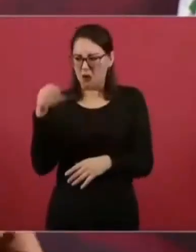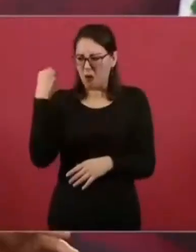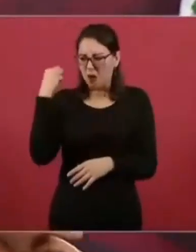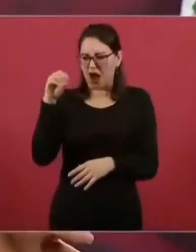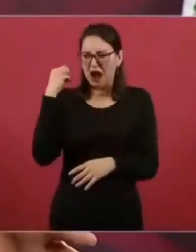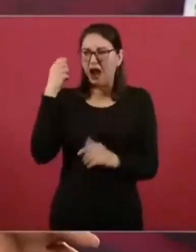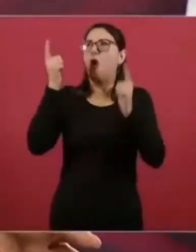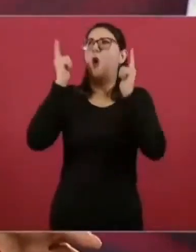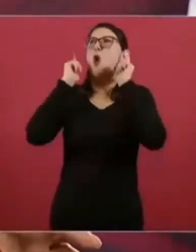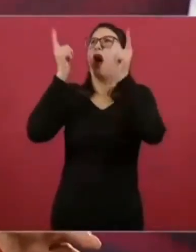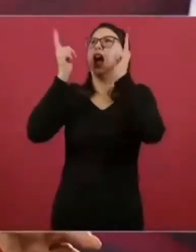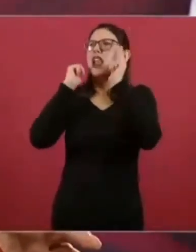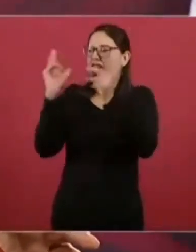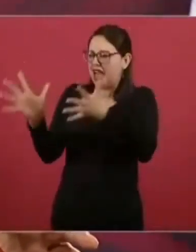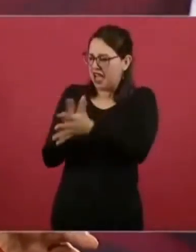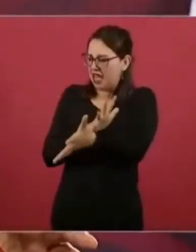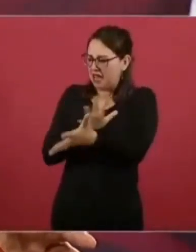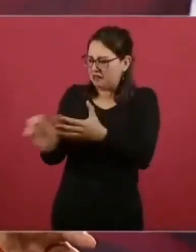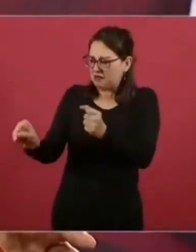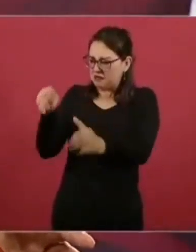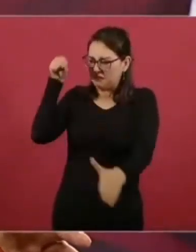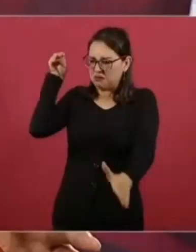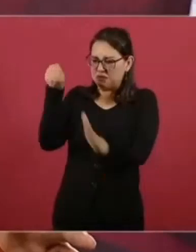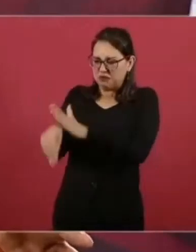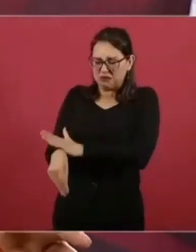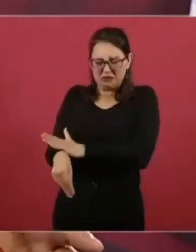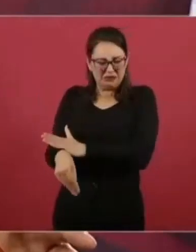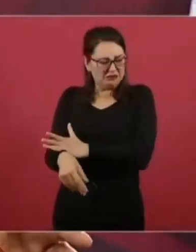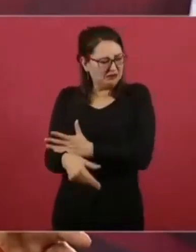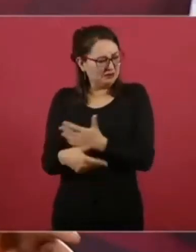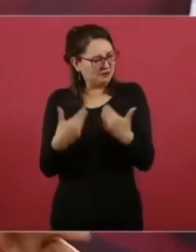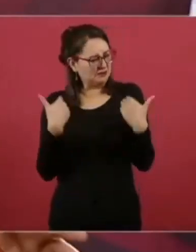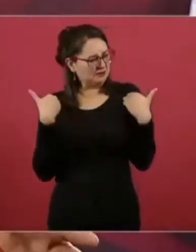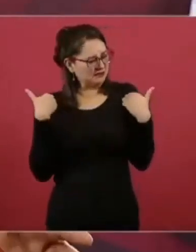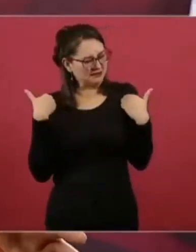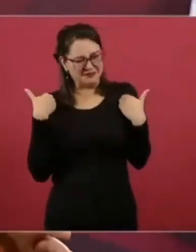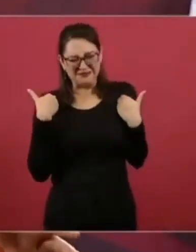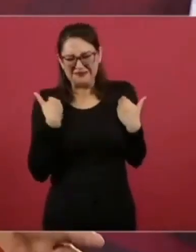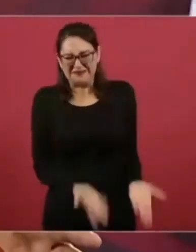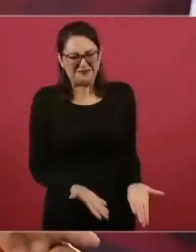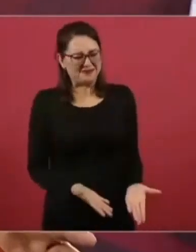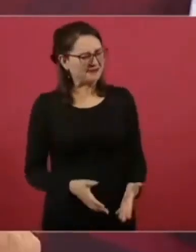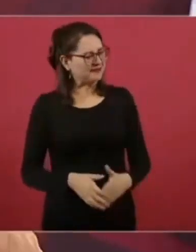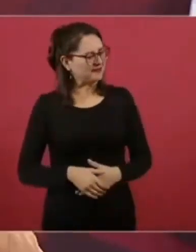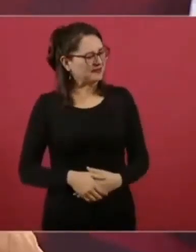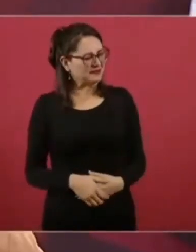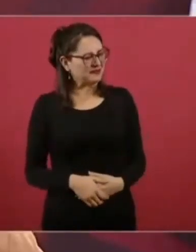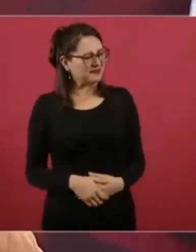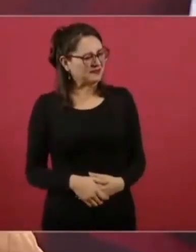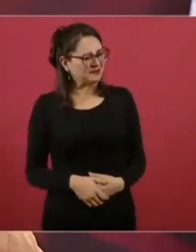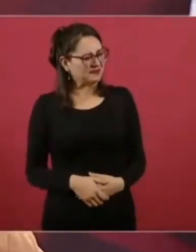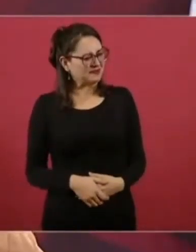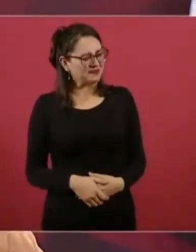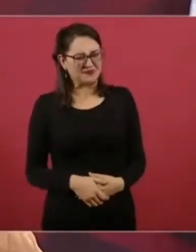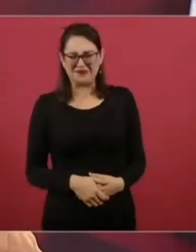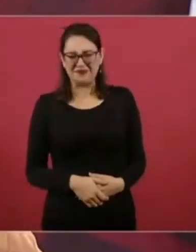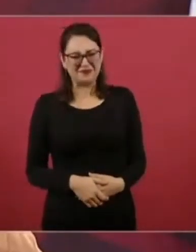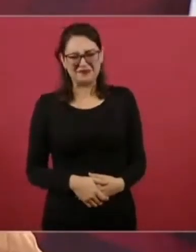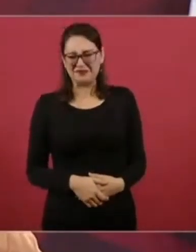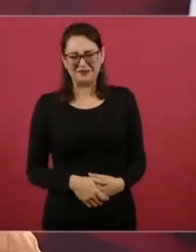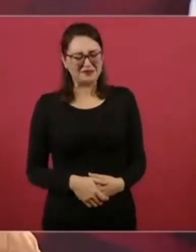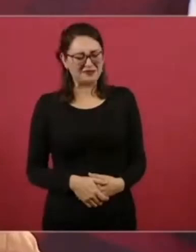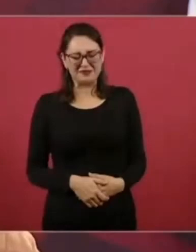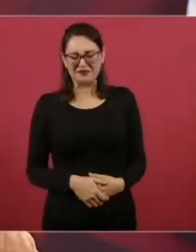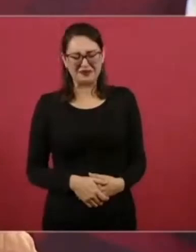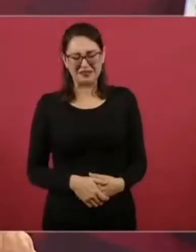no tiene la más mínima idea. Pero no solo